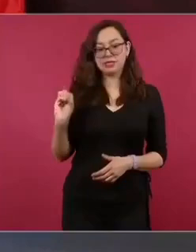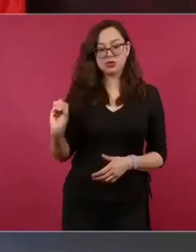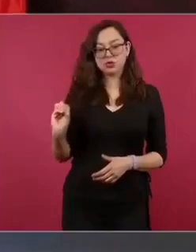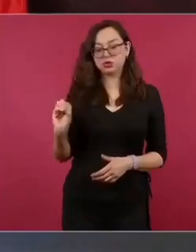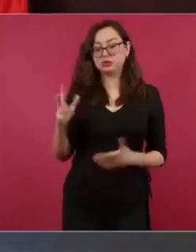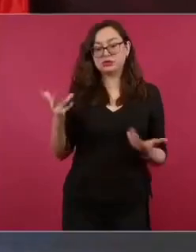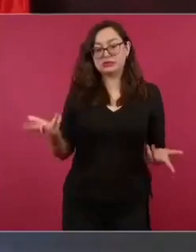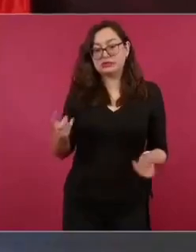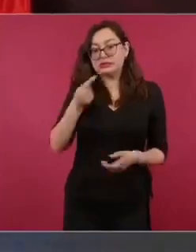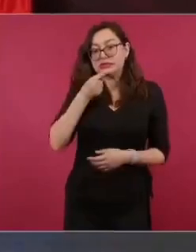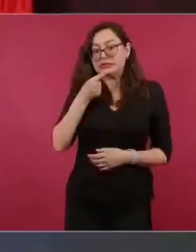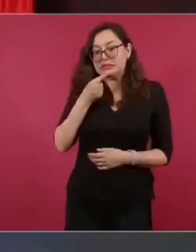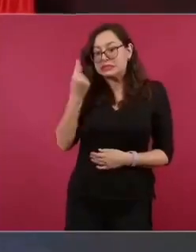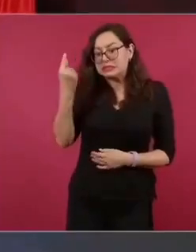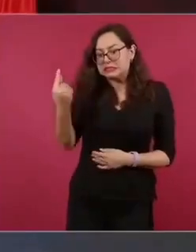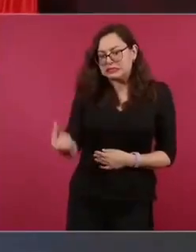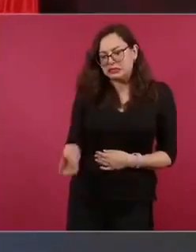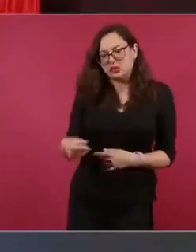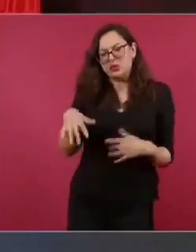este niño,